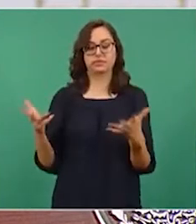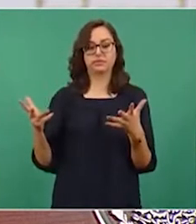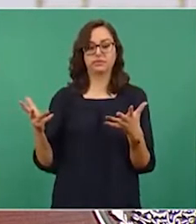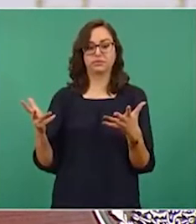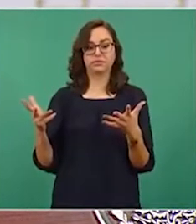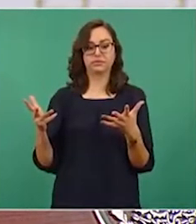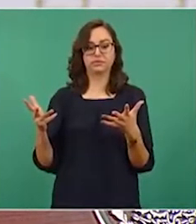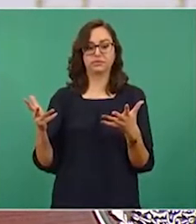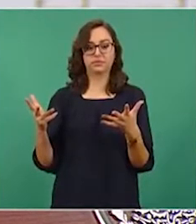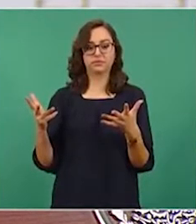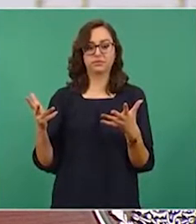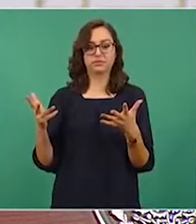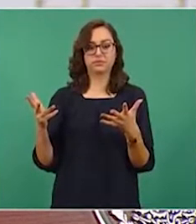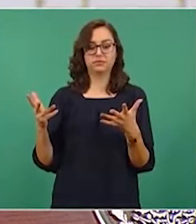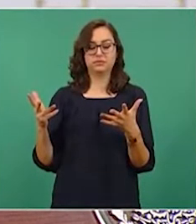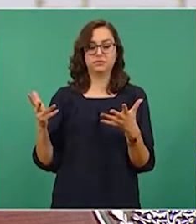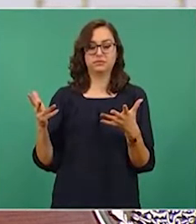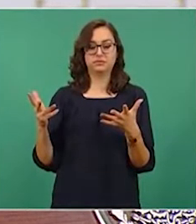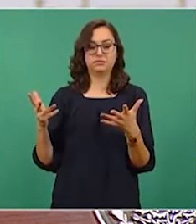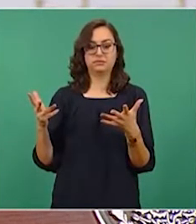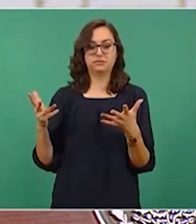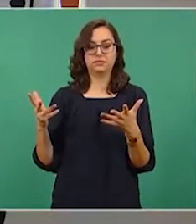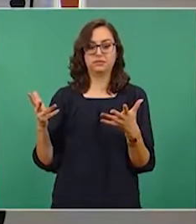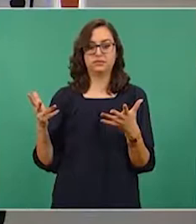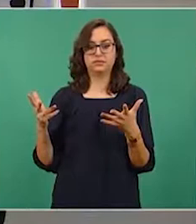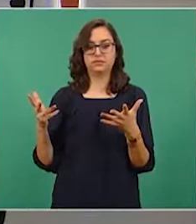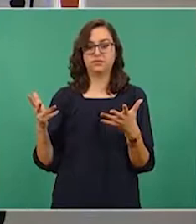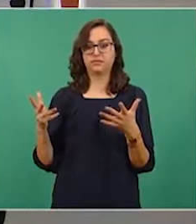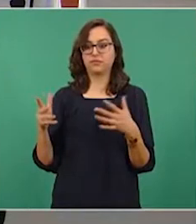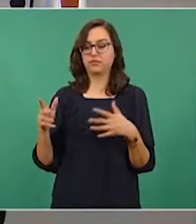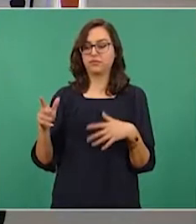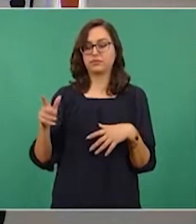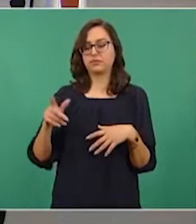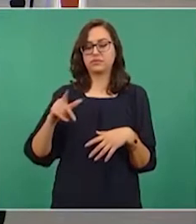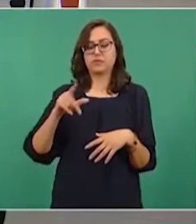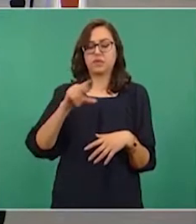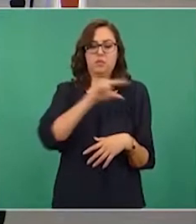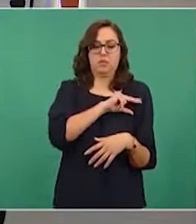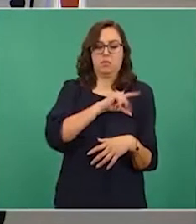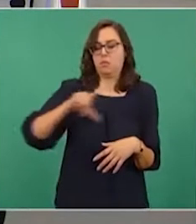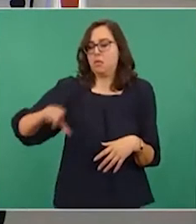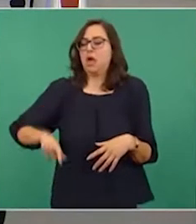no sólo pública, la empresa más grande,